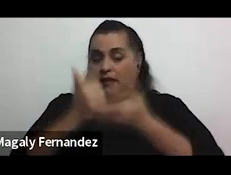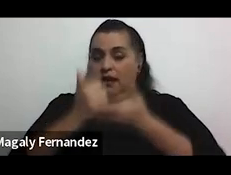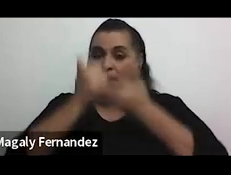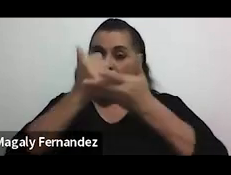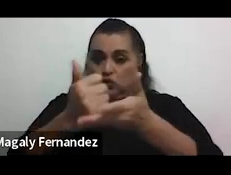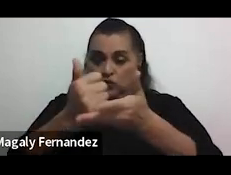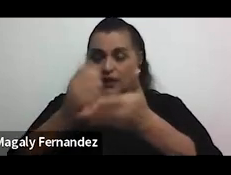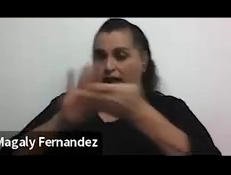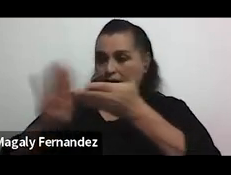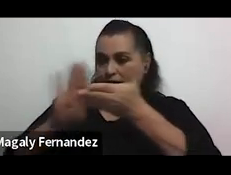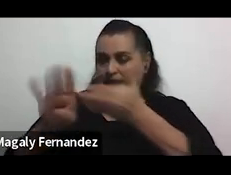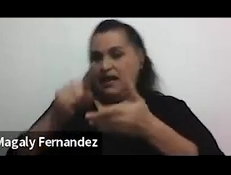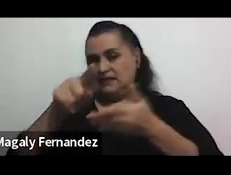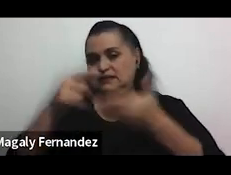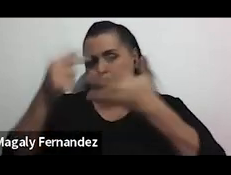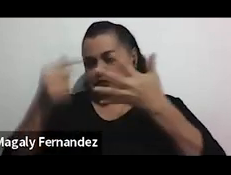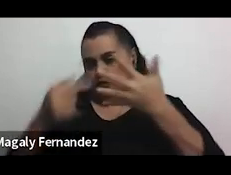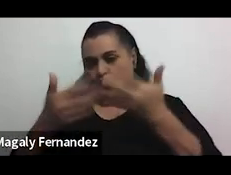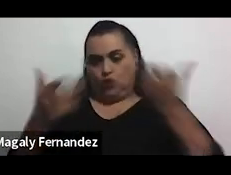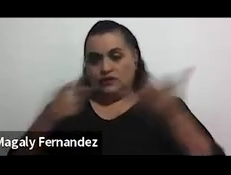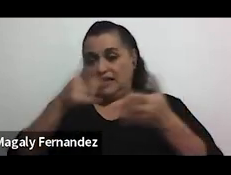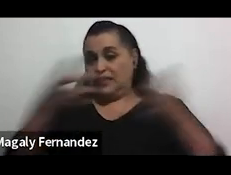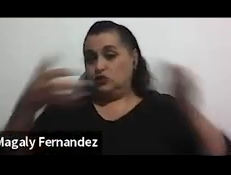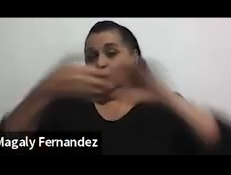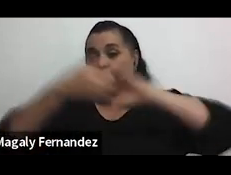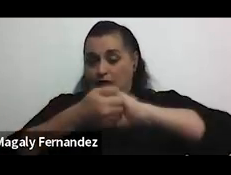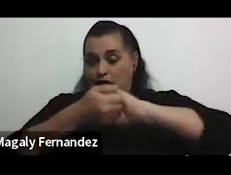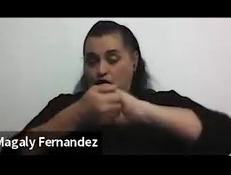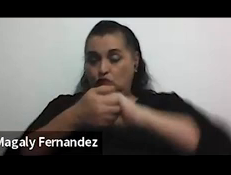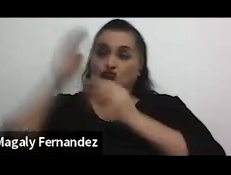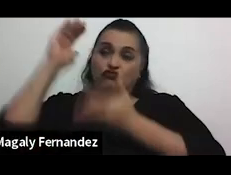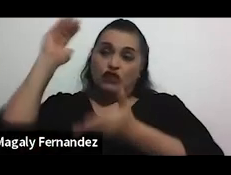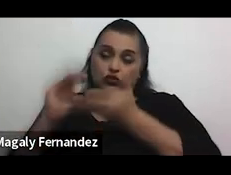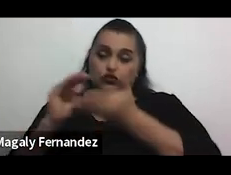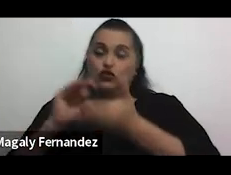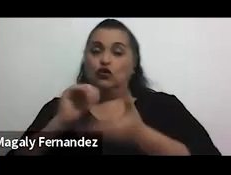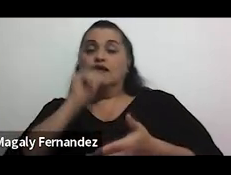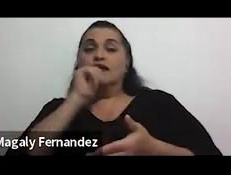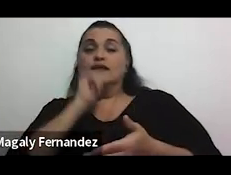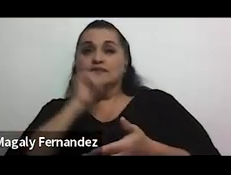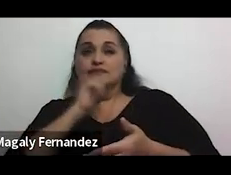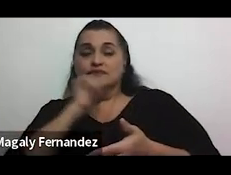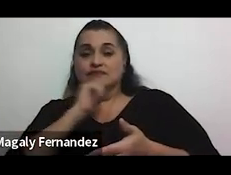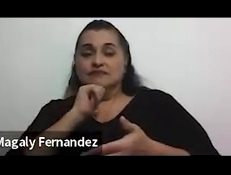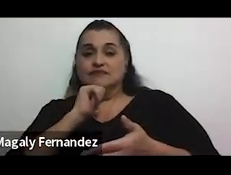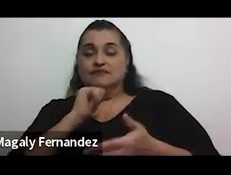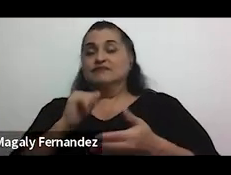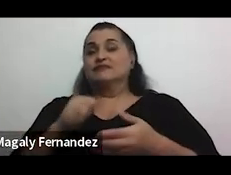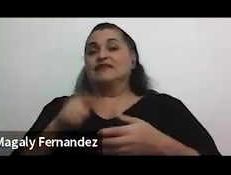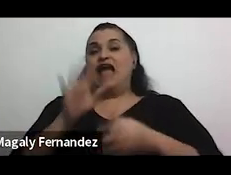a eliminar eso y con esto va de la mano la reducción de la tolerancia cero hacia el acoso